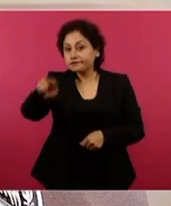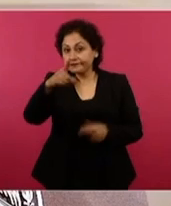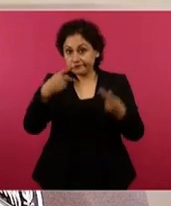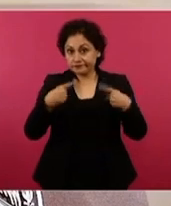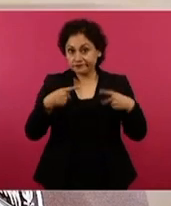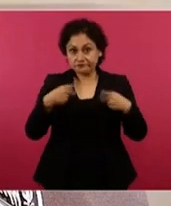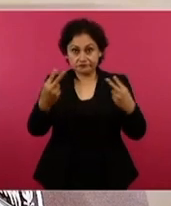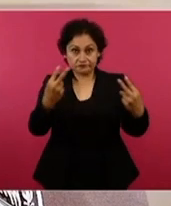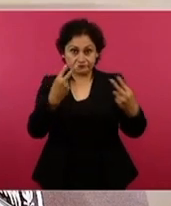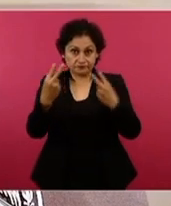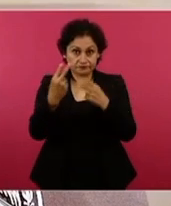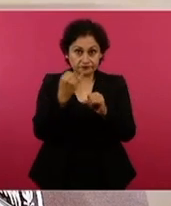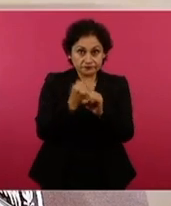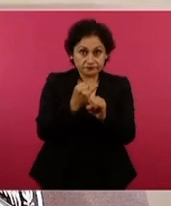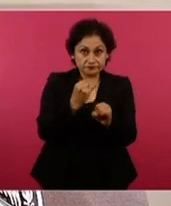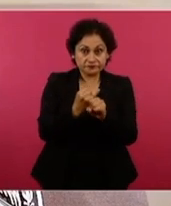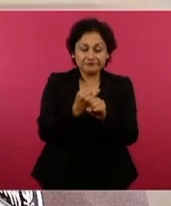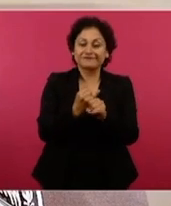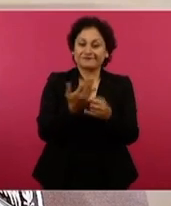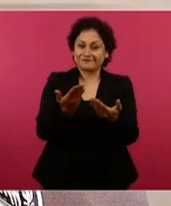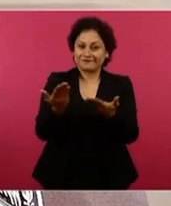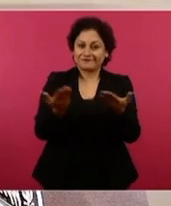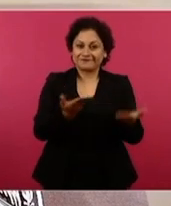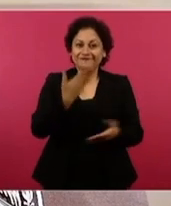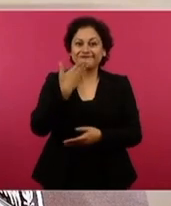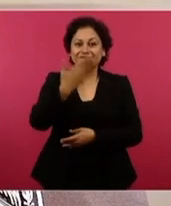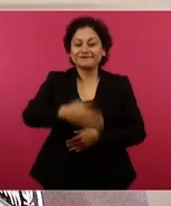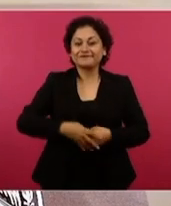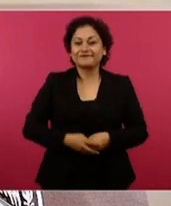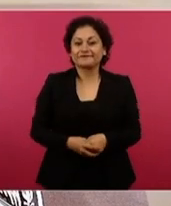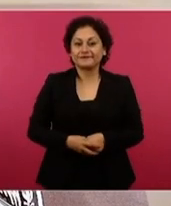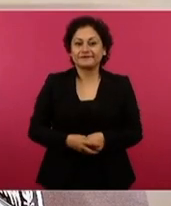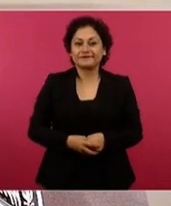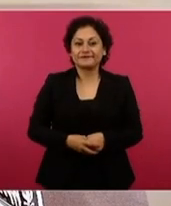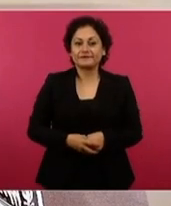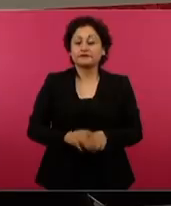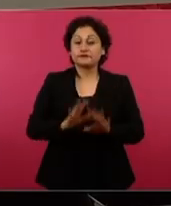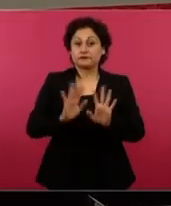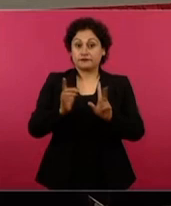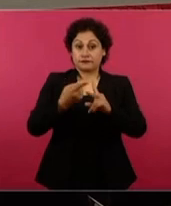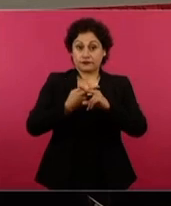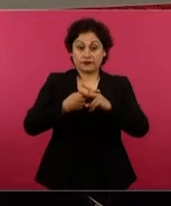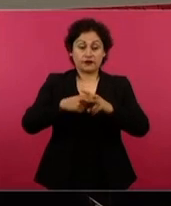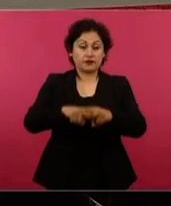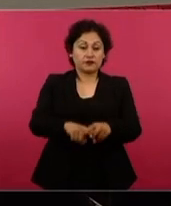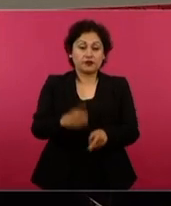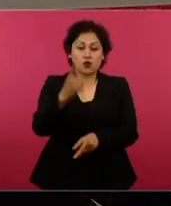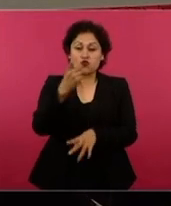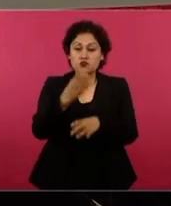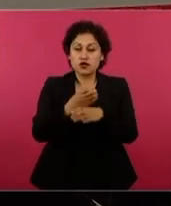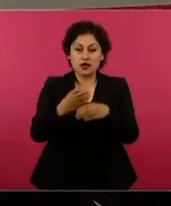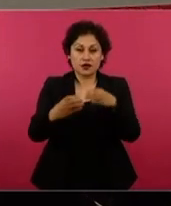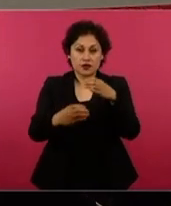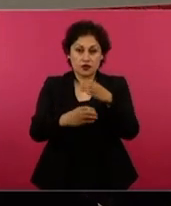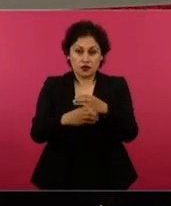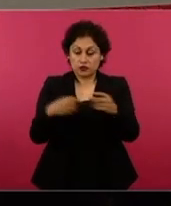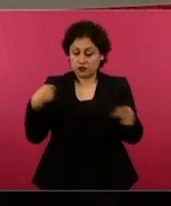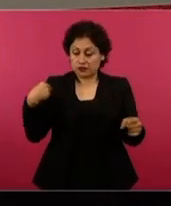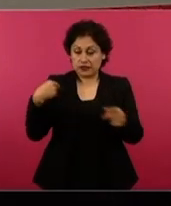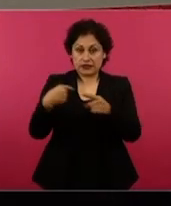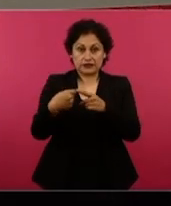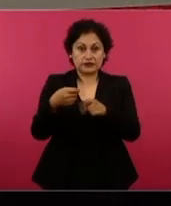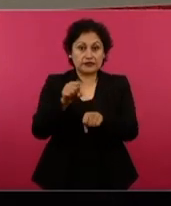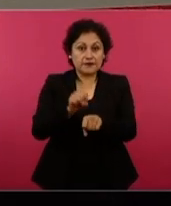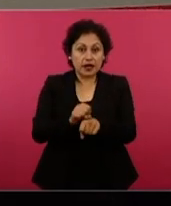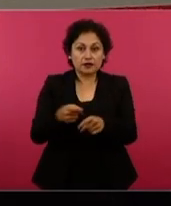se transmite esta conferencia de prensa. Vamos a iniciar con algo que ha circulado durante las últimas